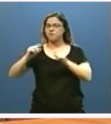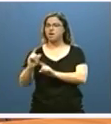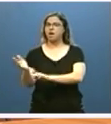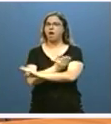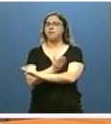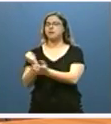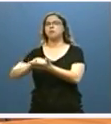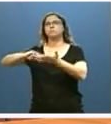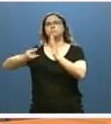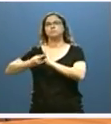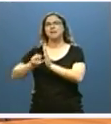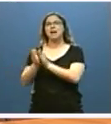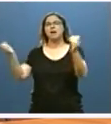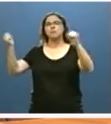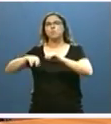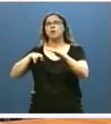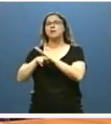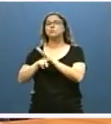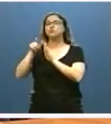Estrategia de Recursos Minerales de Castilla y León.